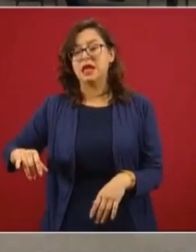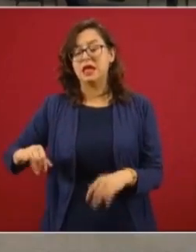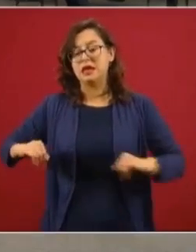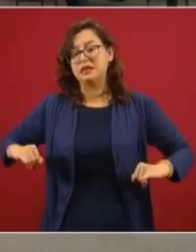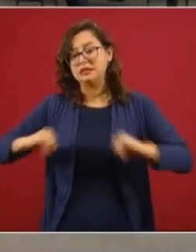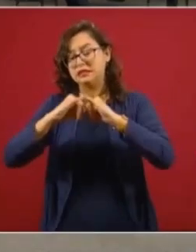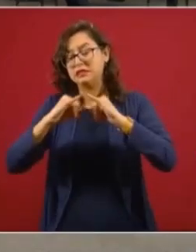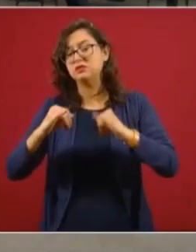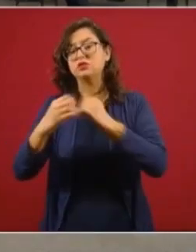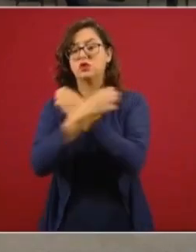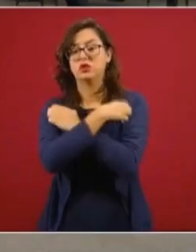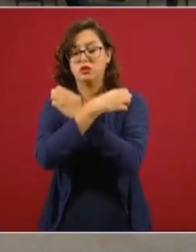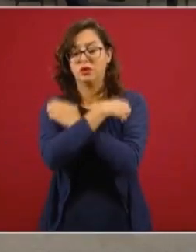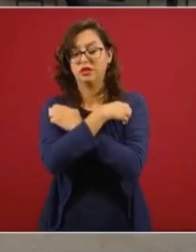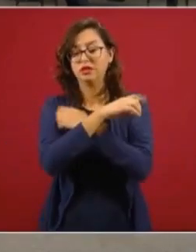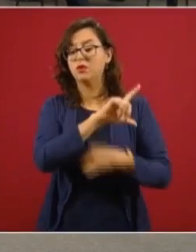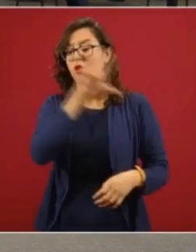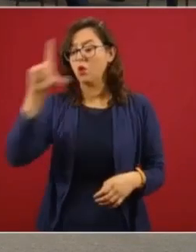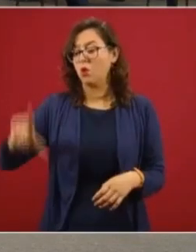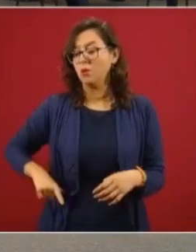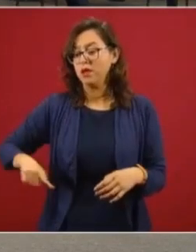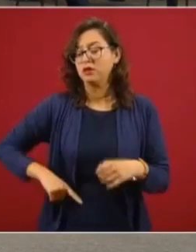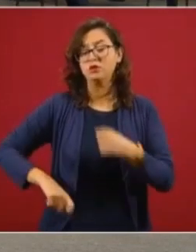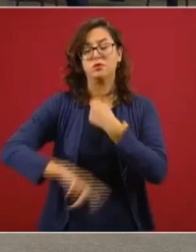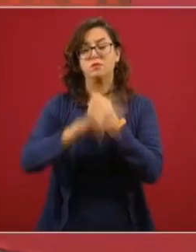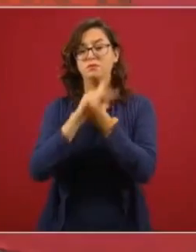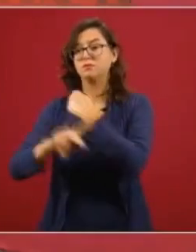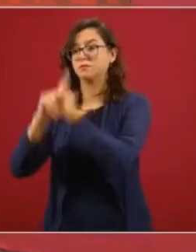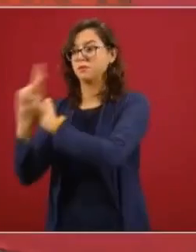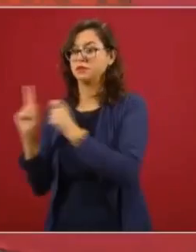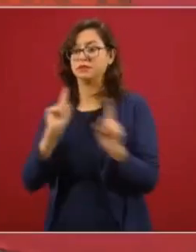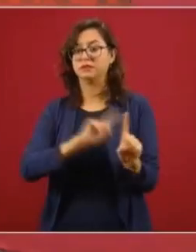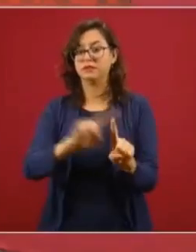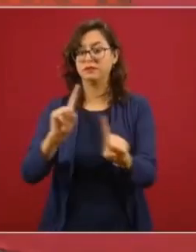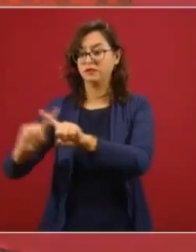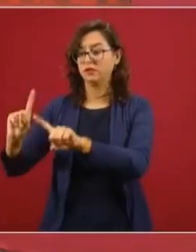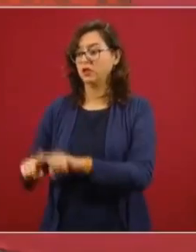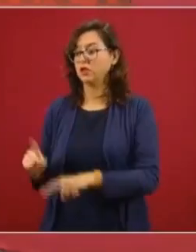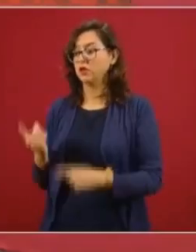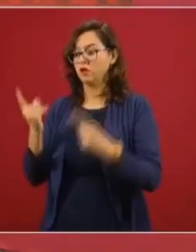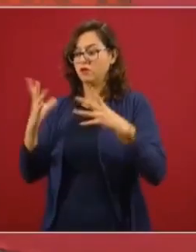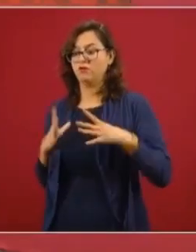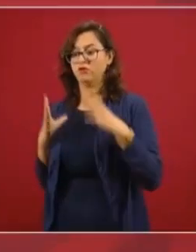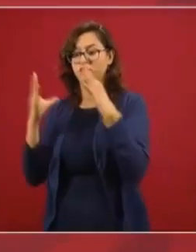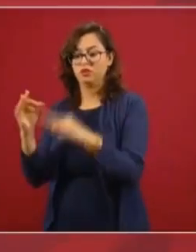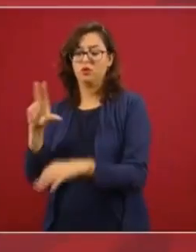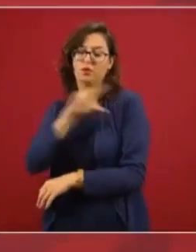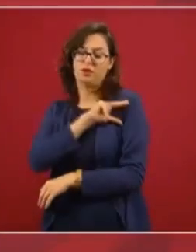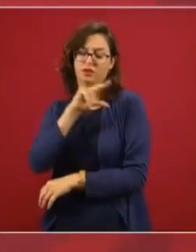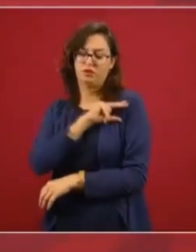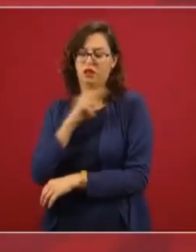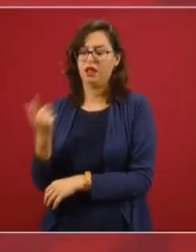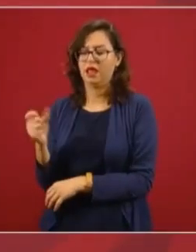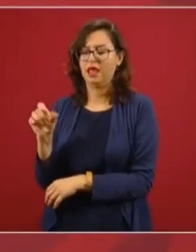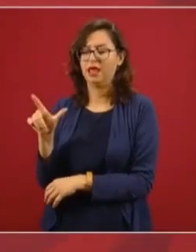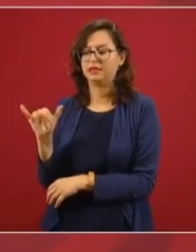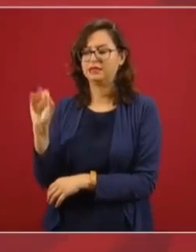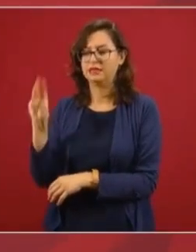gobiernos de varios países y una fundación privada muy importante, que es la Fundación Slim.